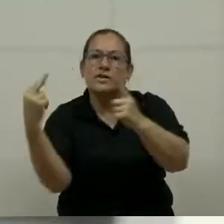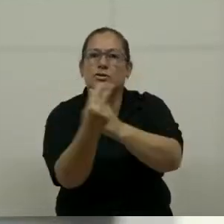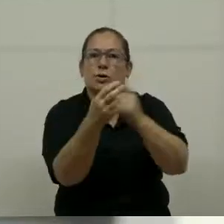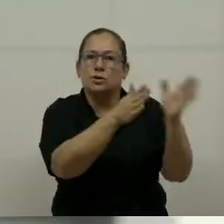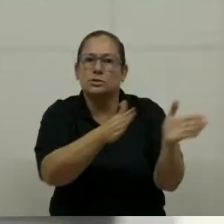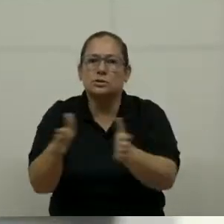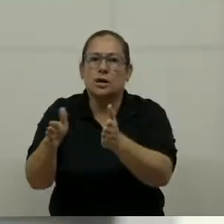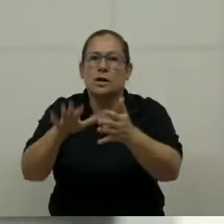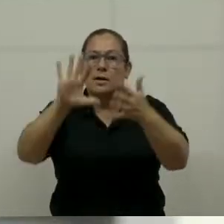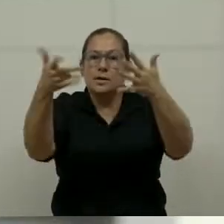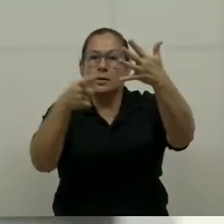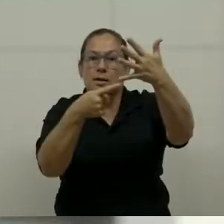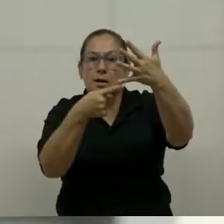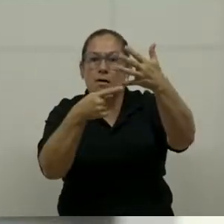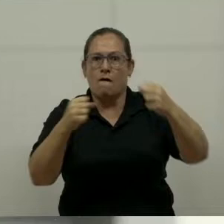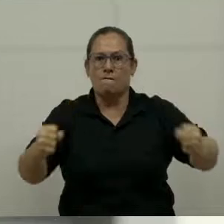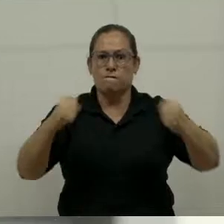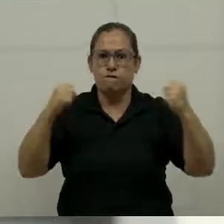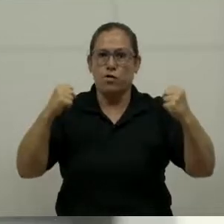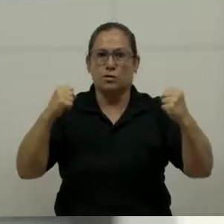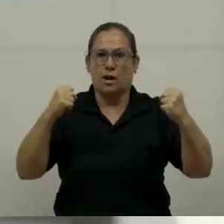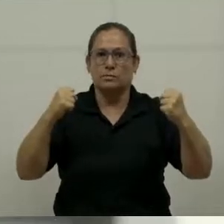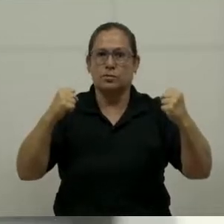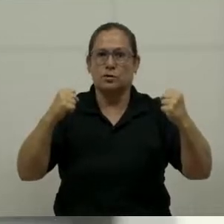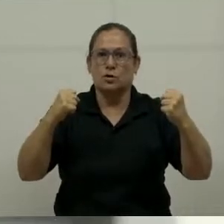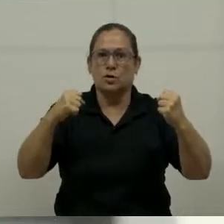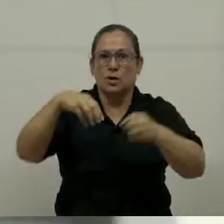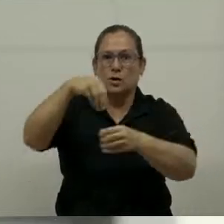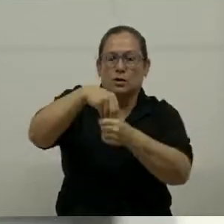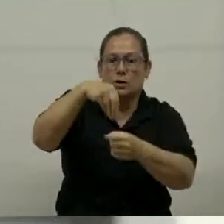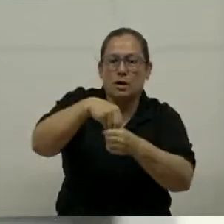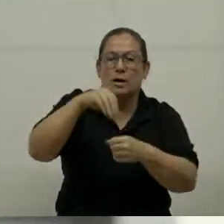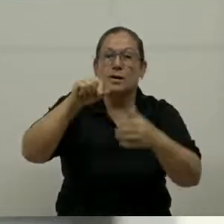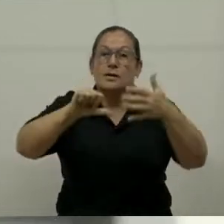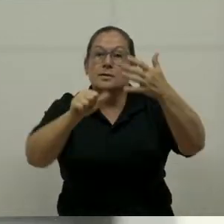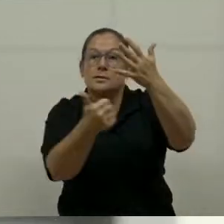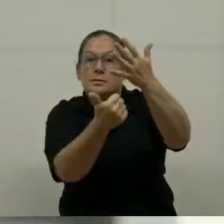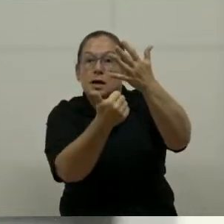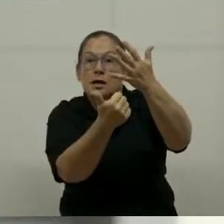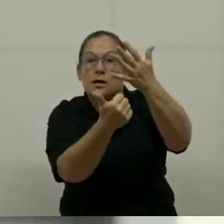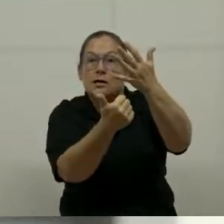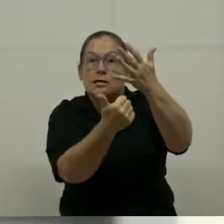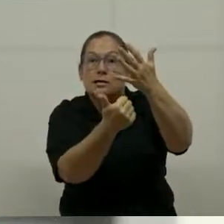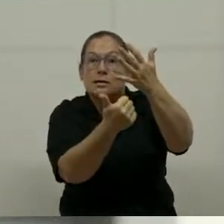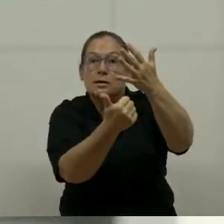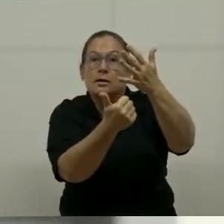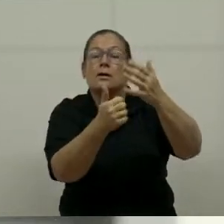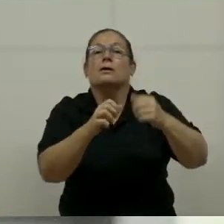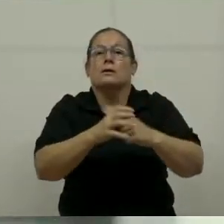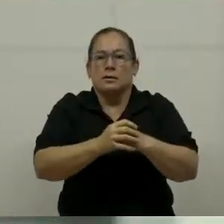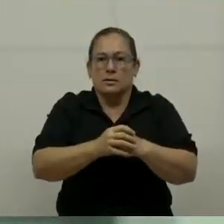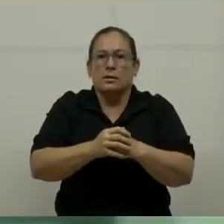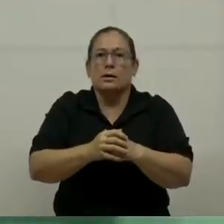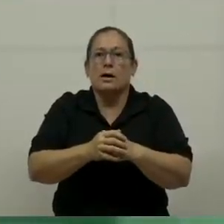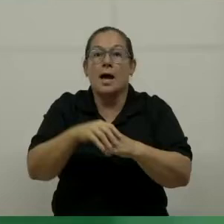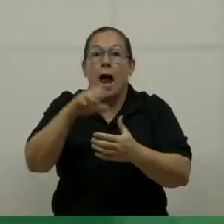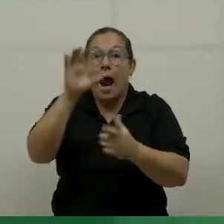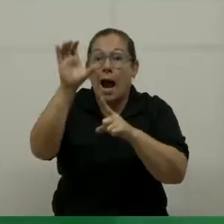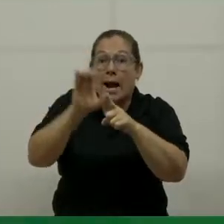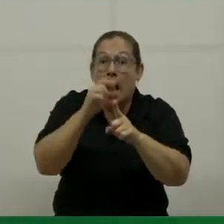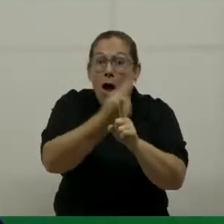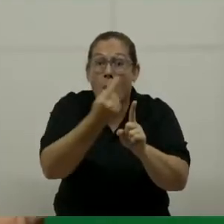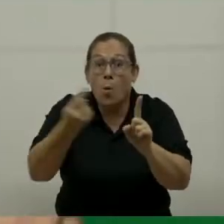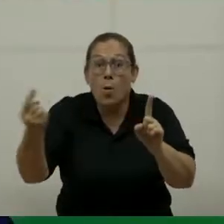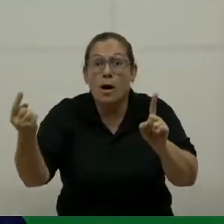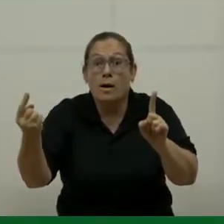La quinta es fortalecimiento del turismo interno. Y la sexta la hemos llamado reingeniería turística. Cada una de estas hojas de